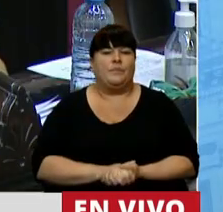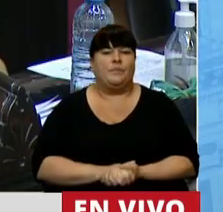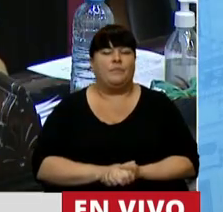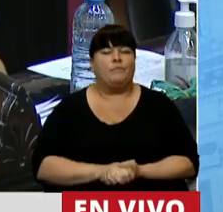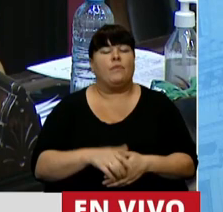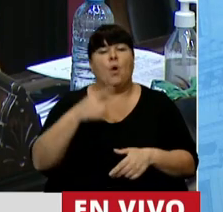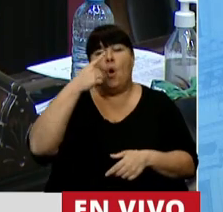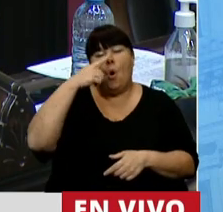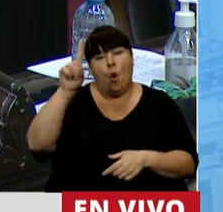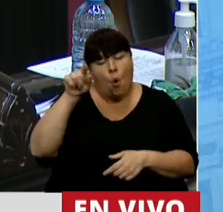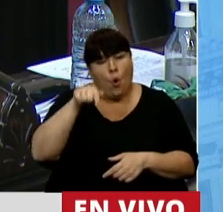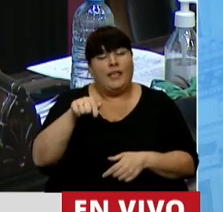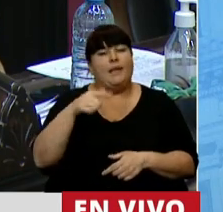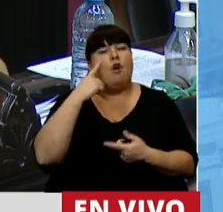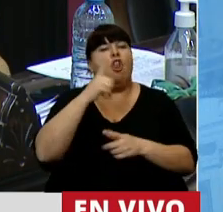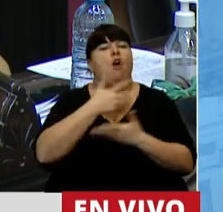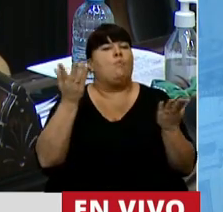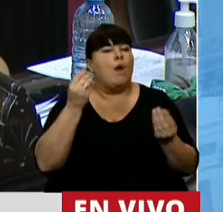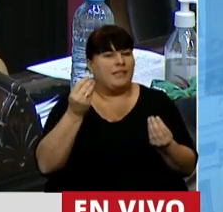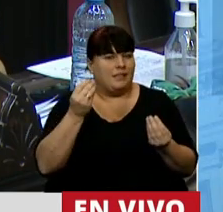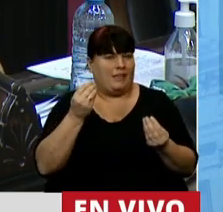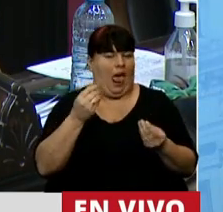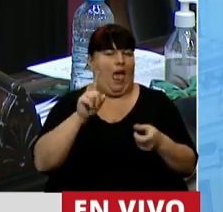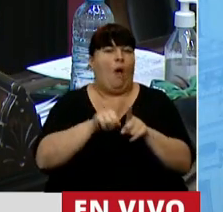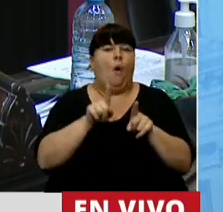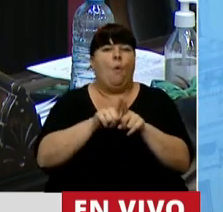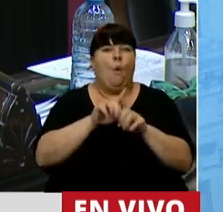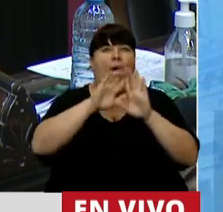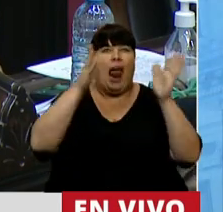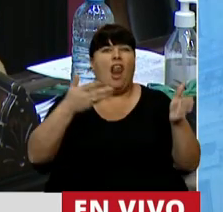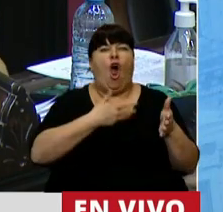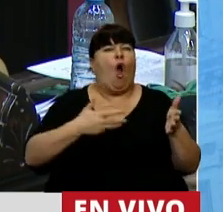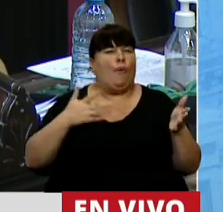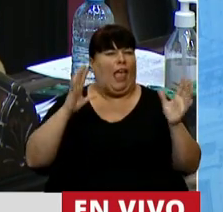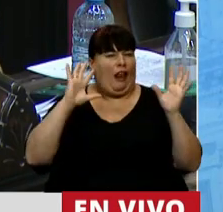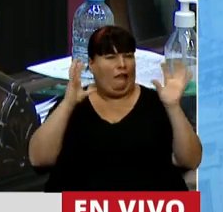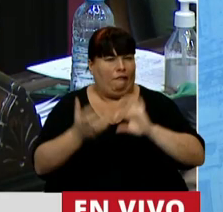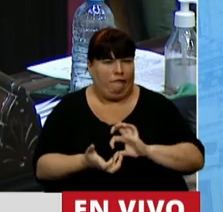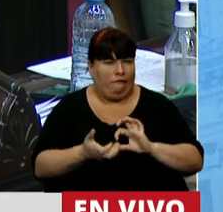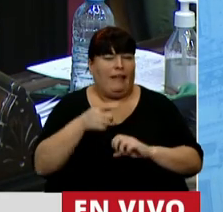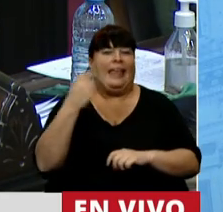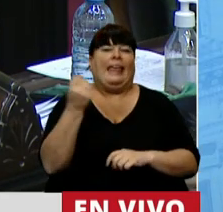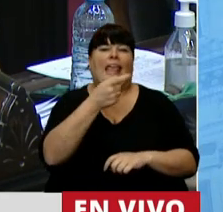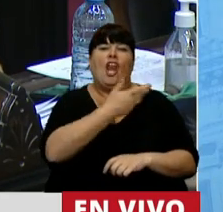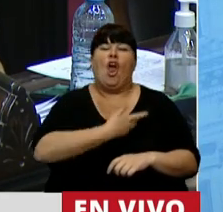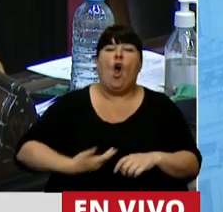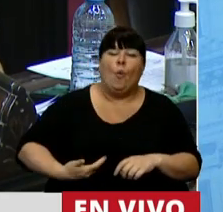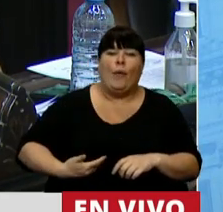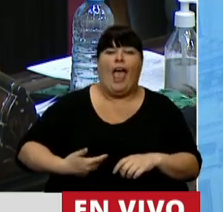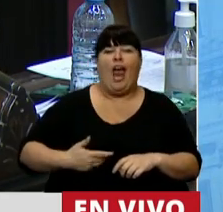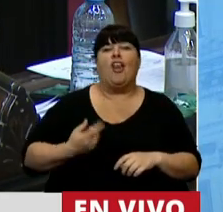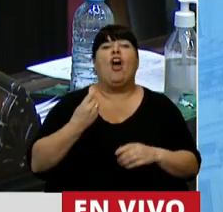Y por último, ocultar la demolición institucional que intenta el gobierno